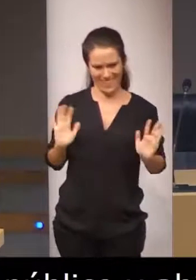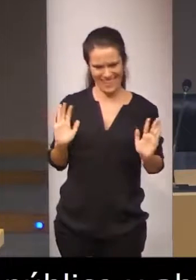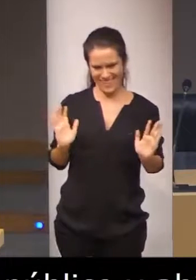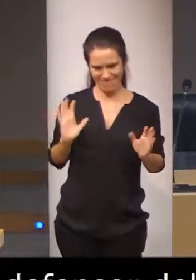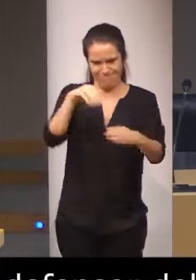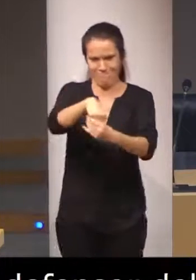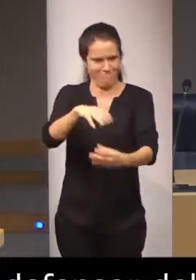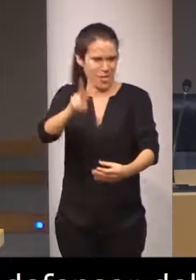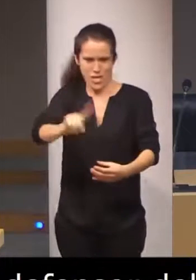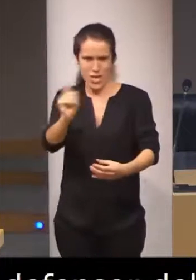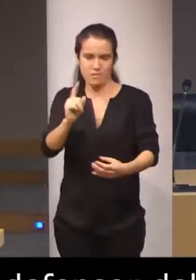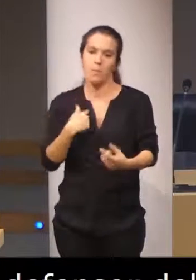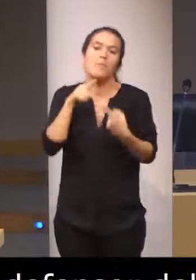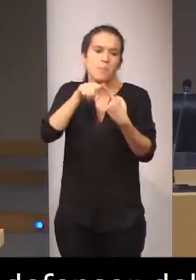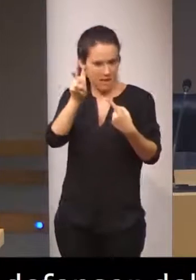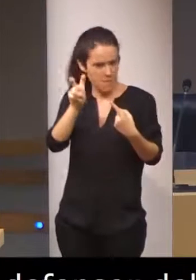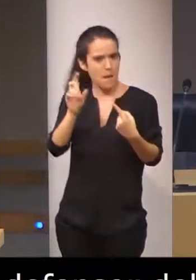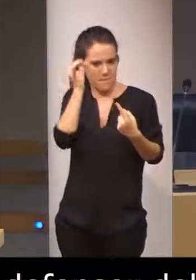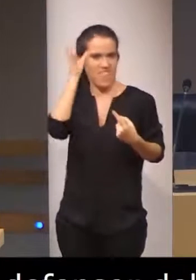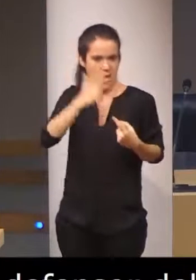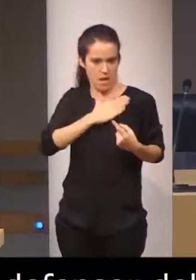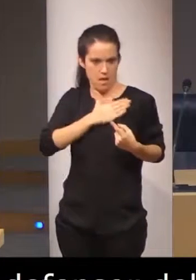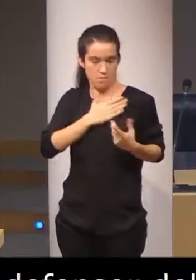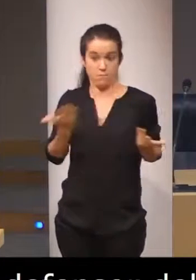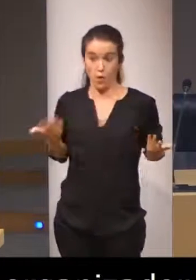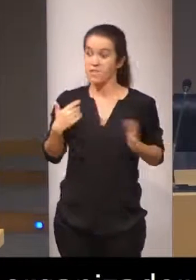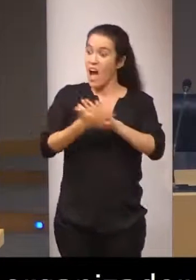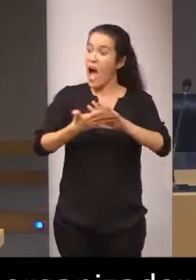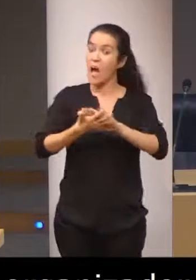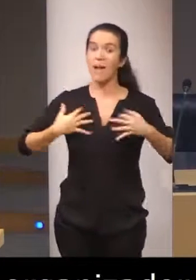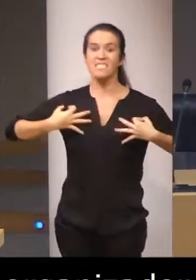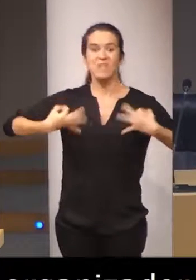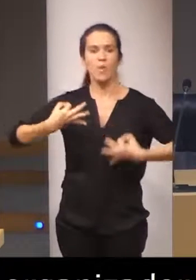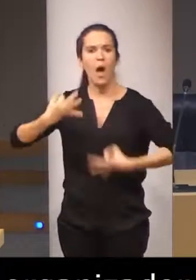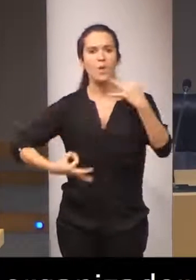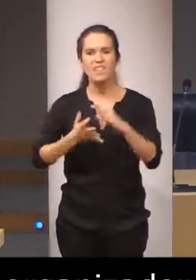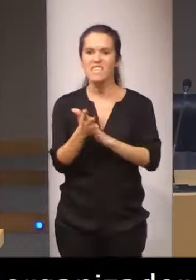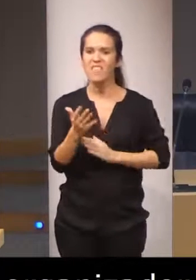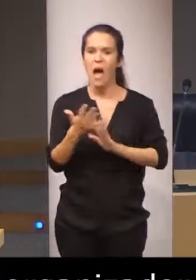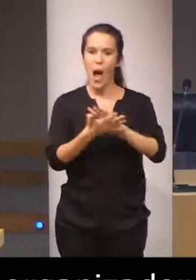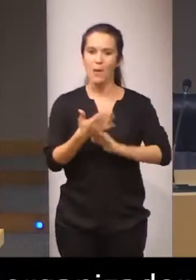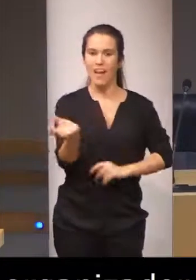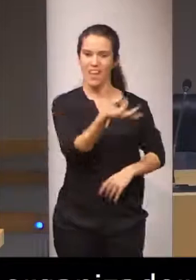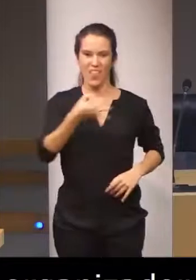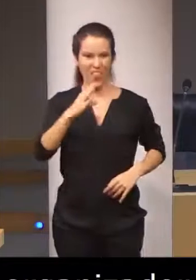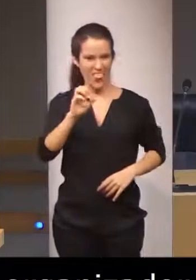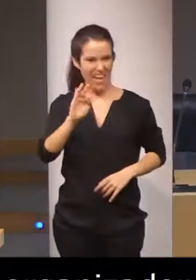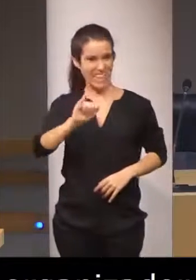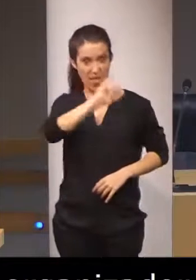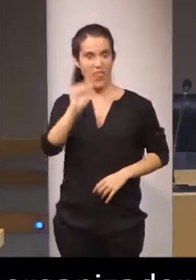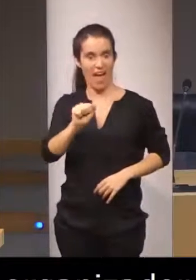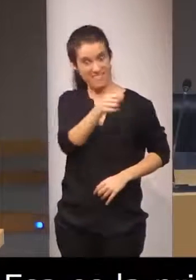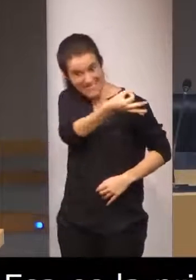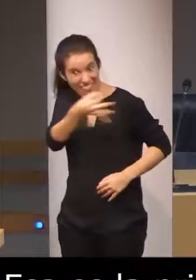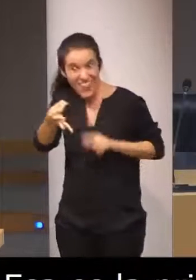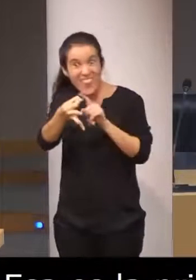Esa es la primera cuestión. Hablar de seguridad jurídica significa hablar de certeza. Y hablar de certeza